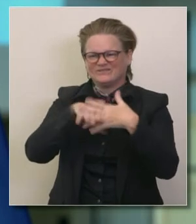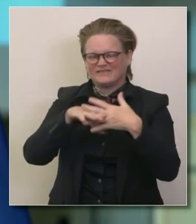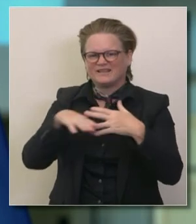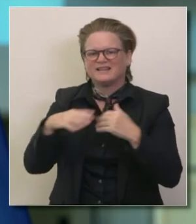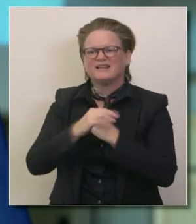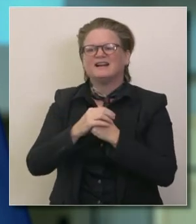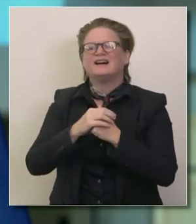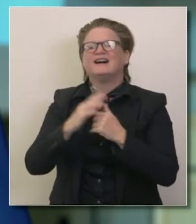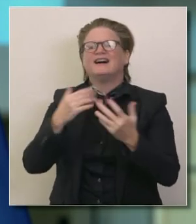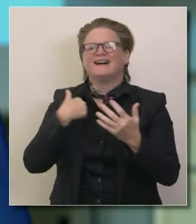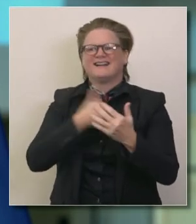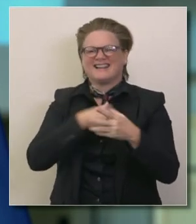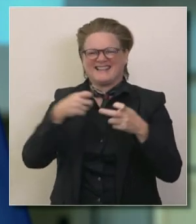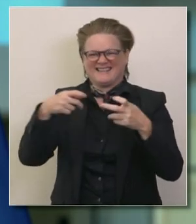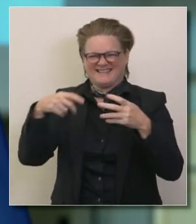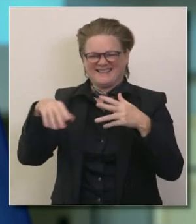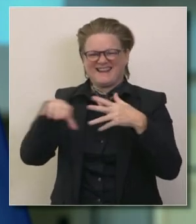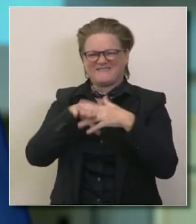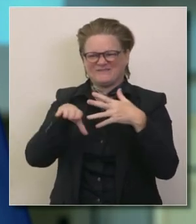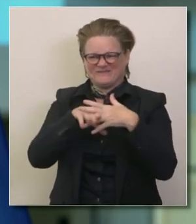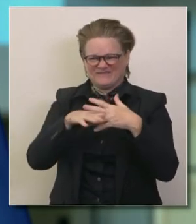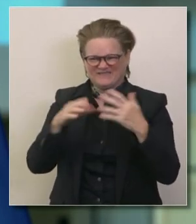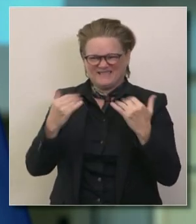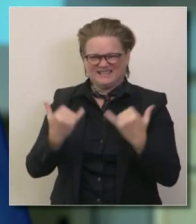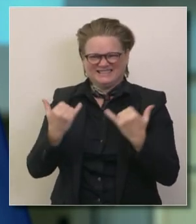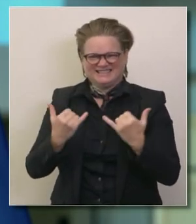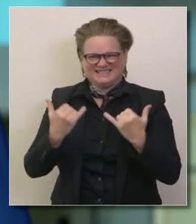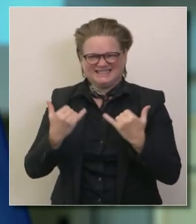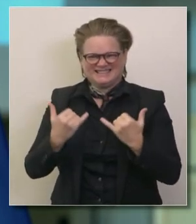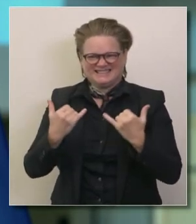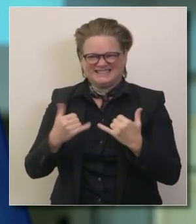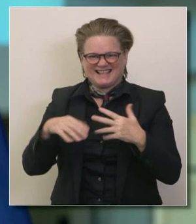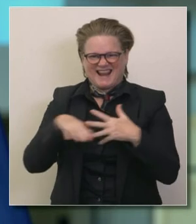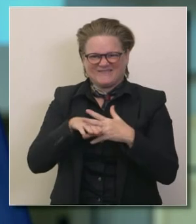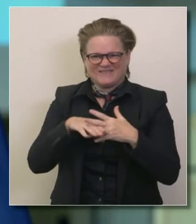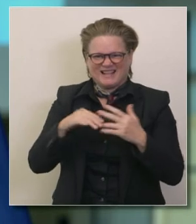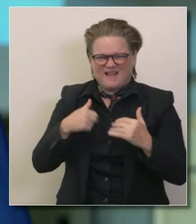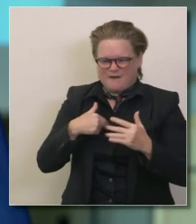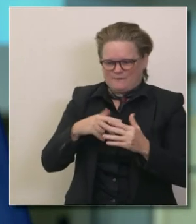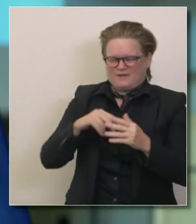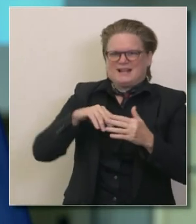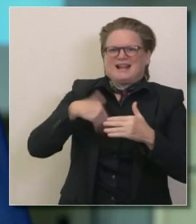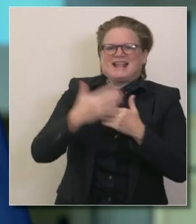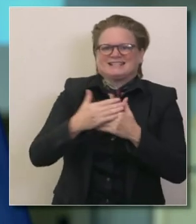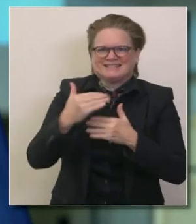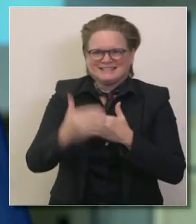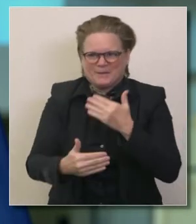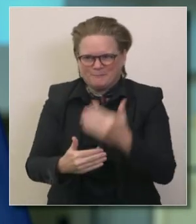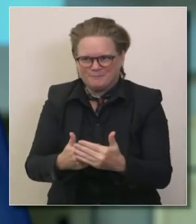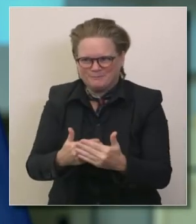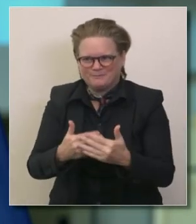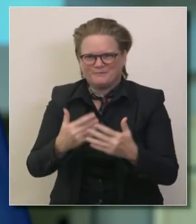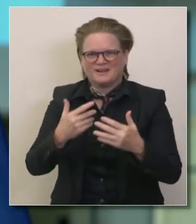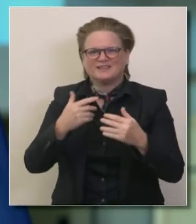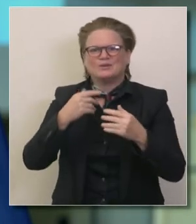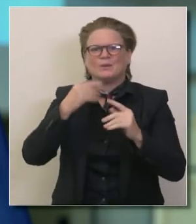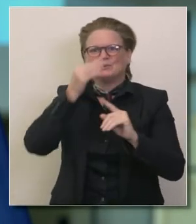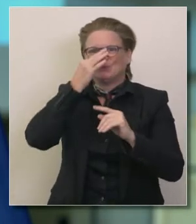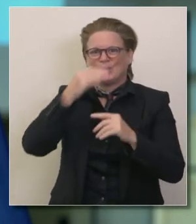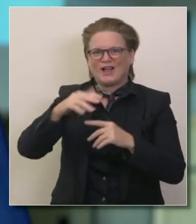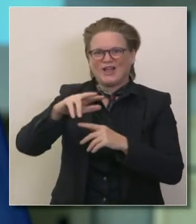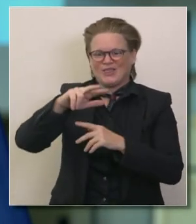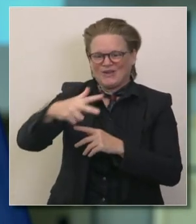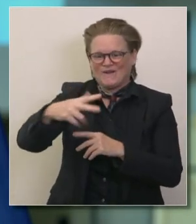vacunas venideras y por eso es que estamos trabajando activamente y el gobernador está tan comprometido a compartir la situación con las